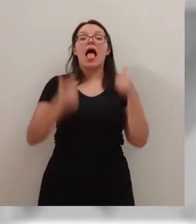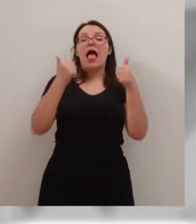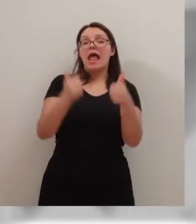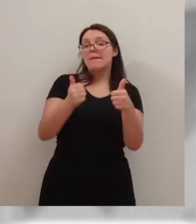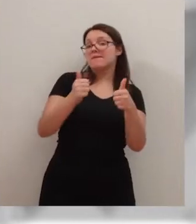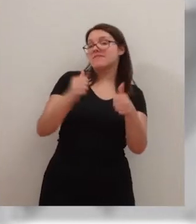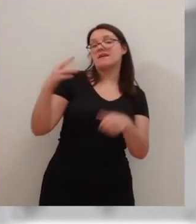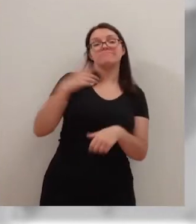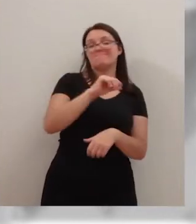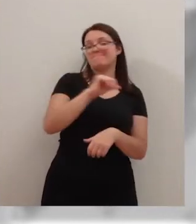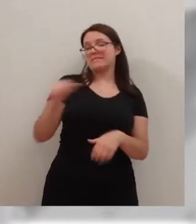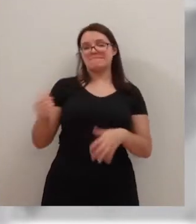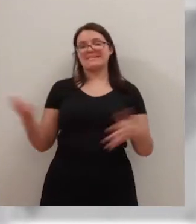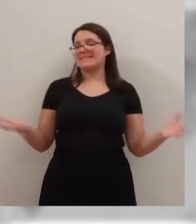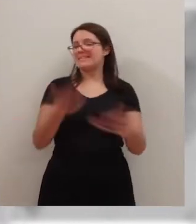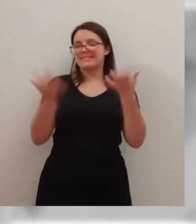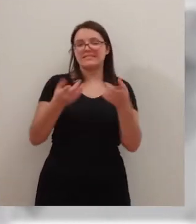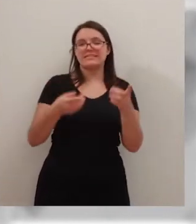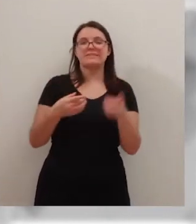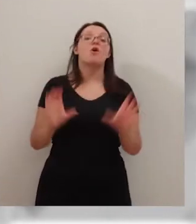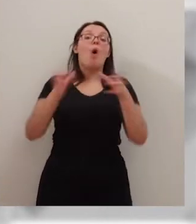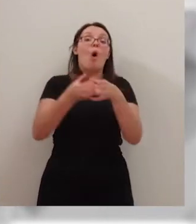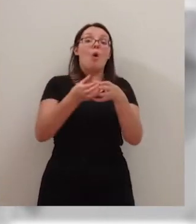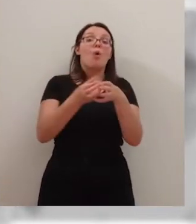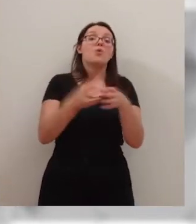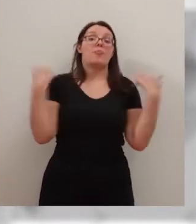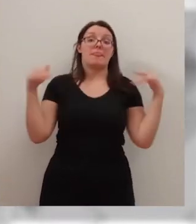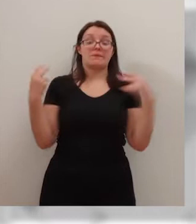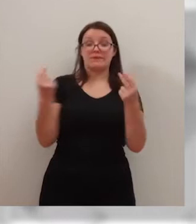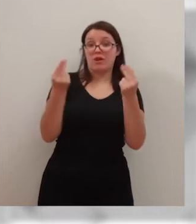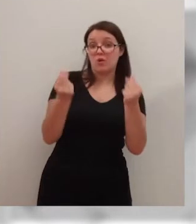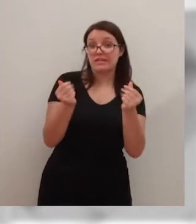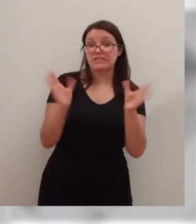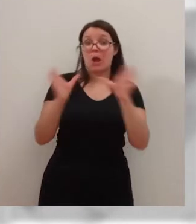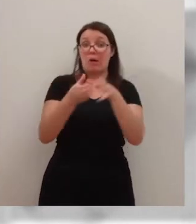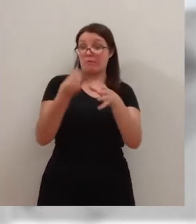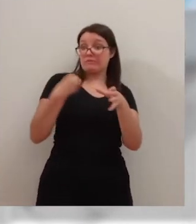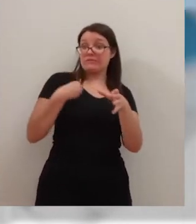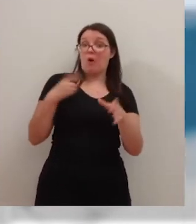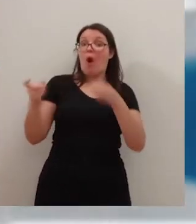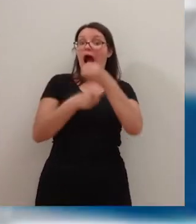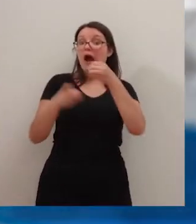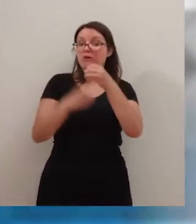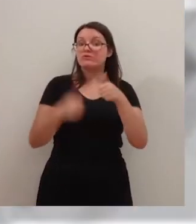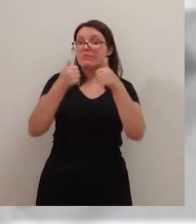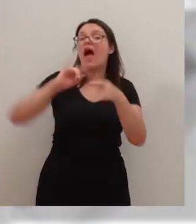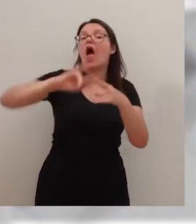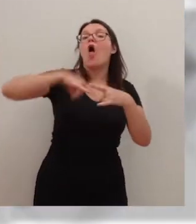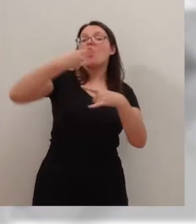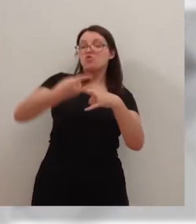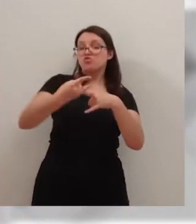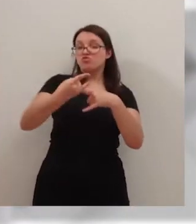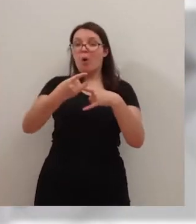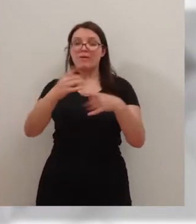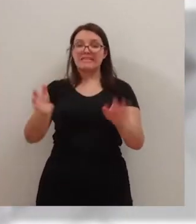Comienza una semana intensa para la Unión Deportiva Logroñés. El equipo de Albert Aguilá arranca agosto con una doble sesión de